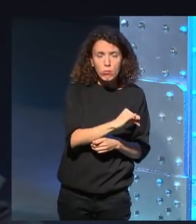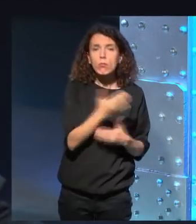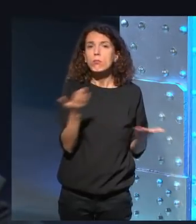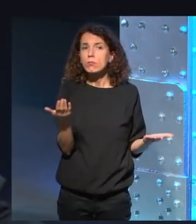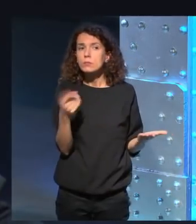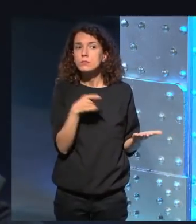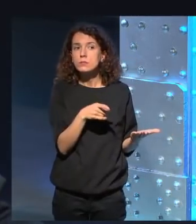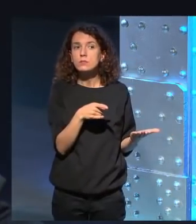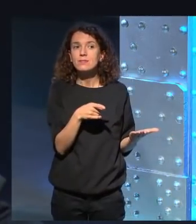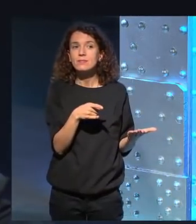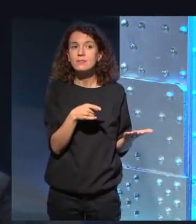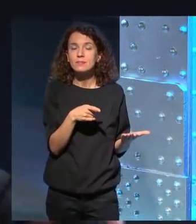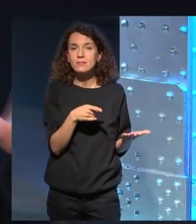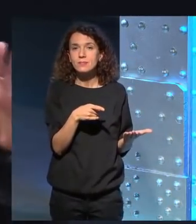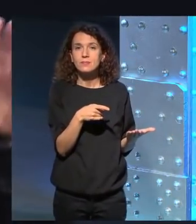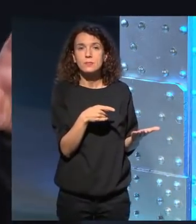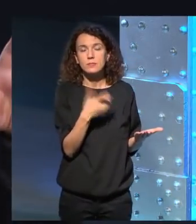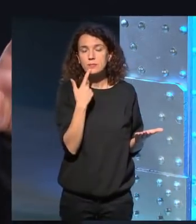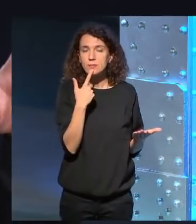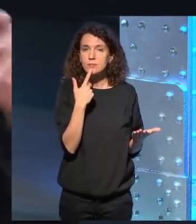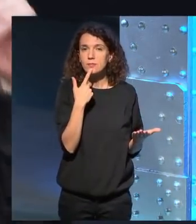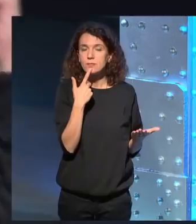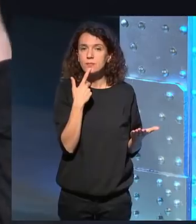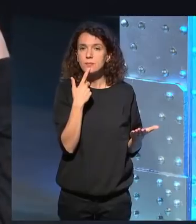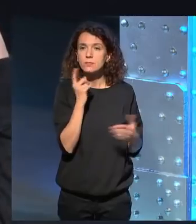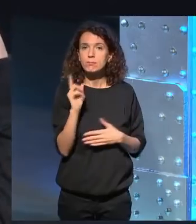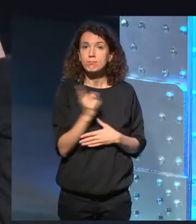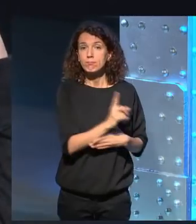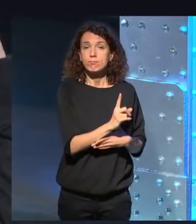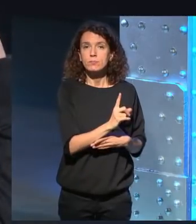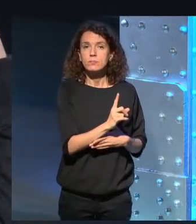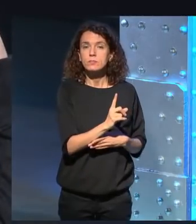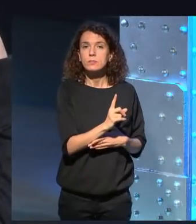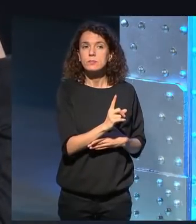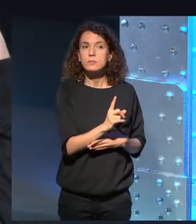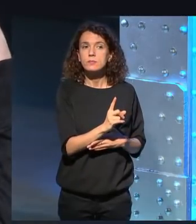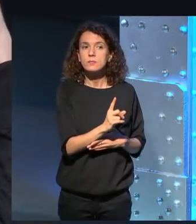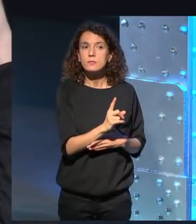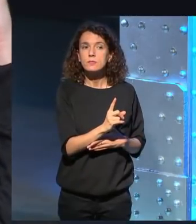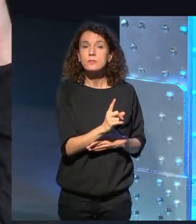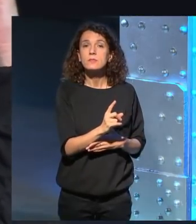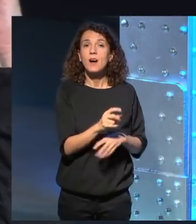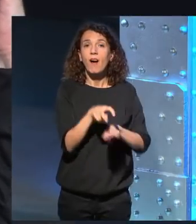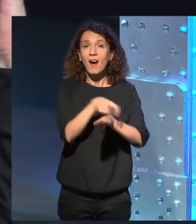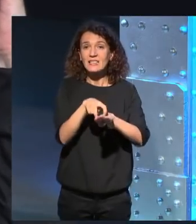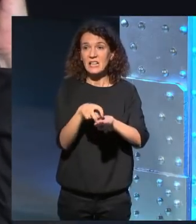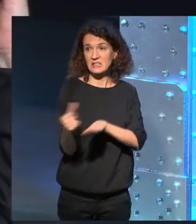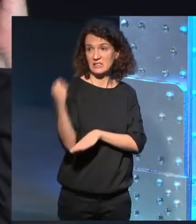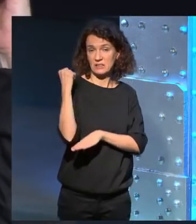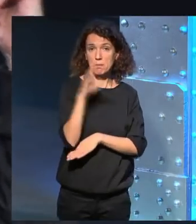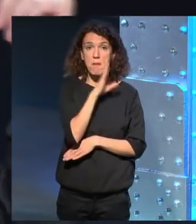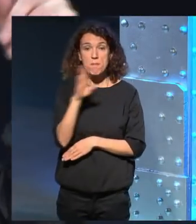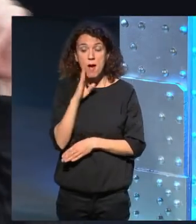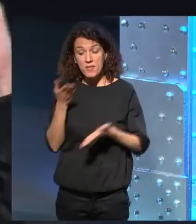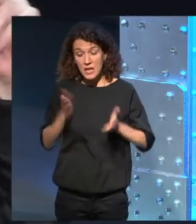y cuando pasaban por ahí oyó que atrás en el asiento de atrás una madre le